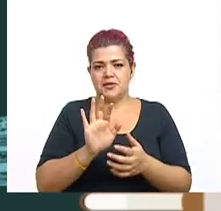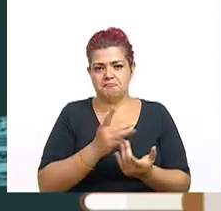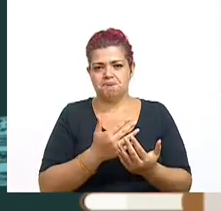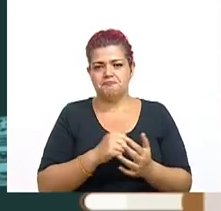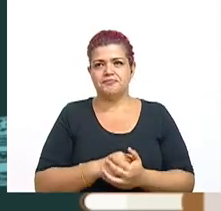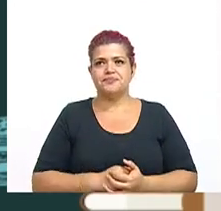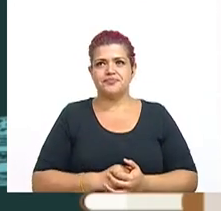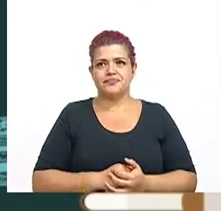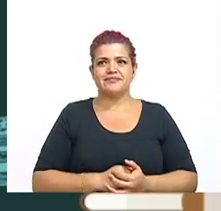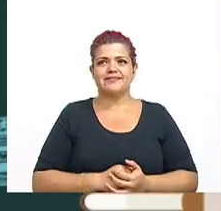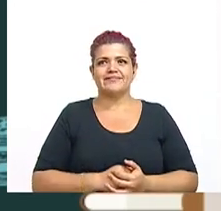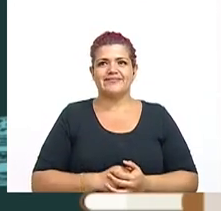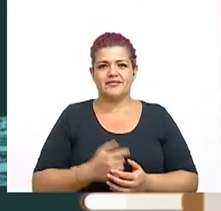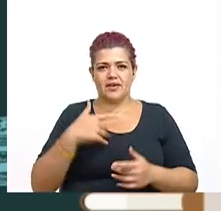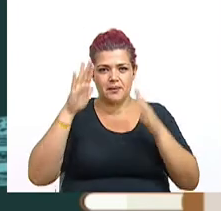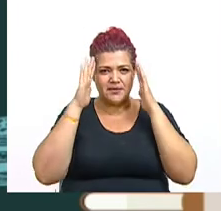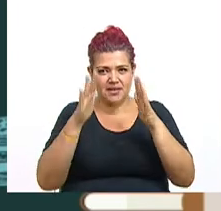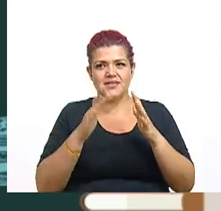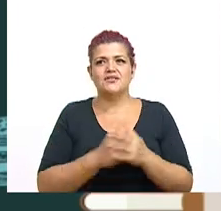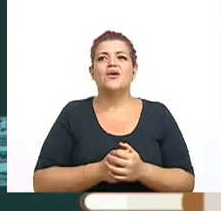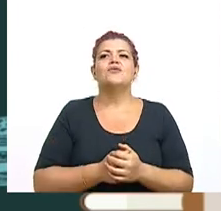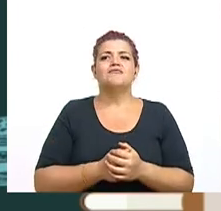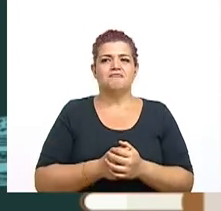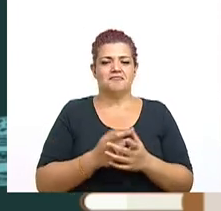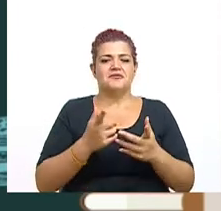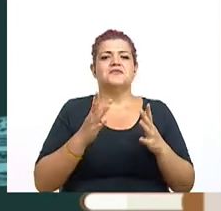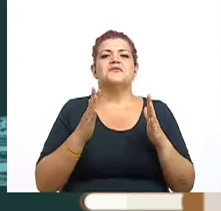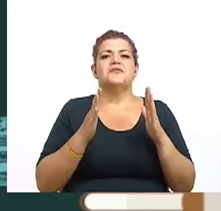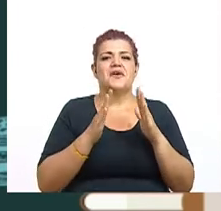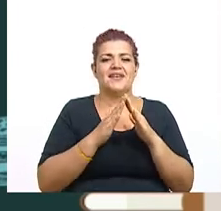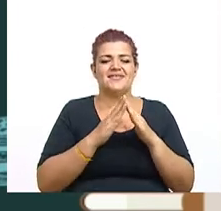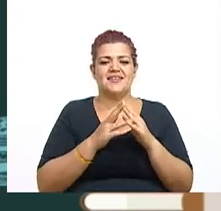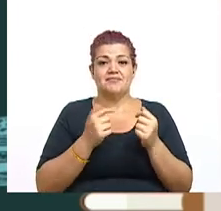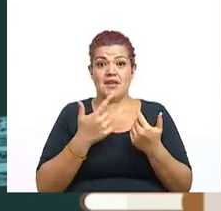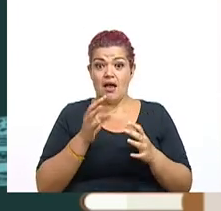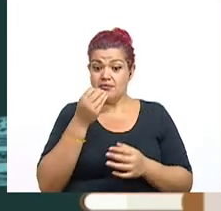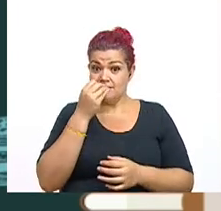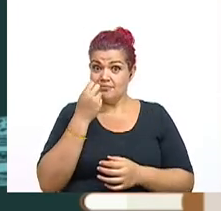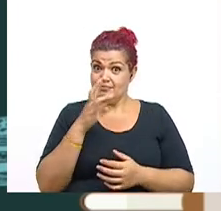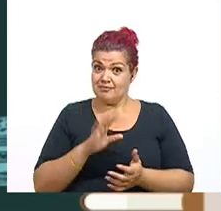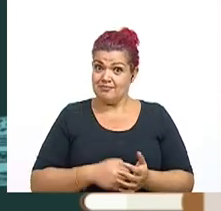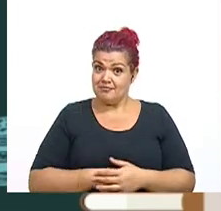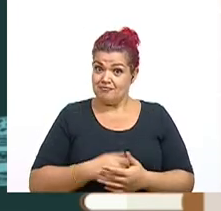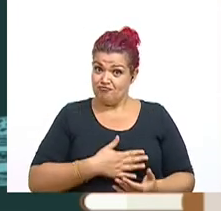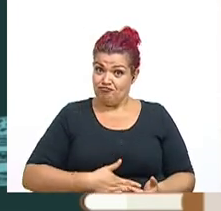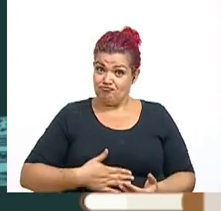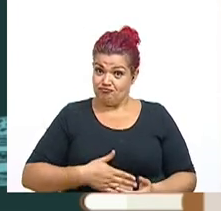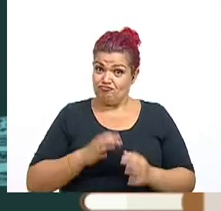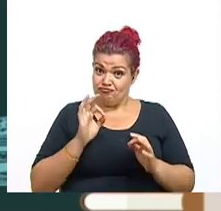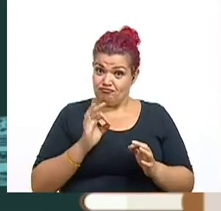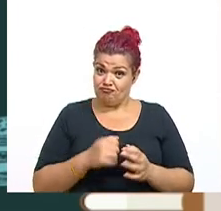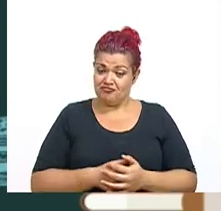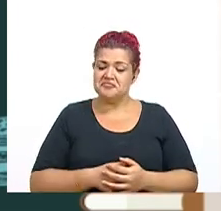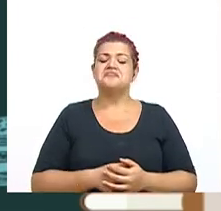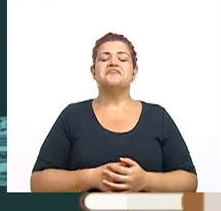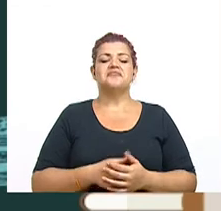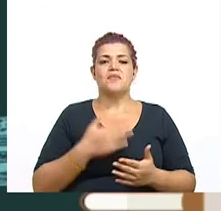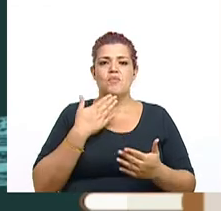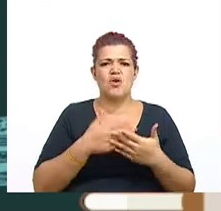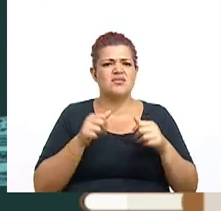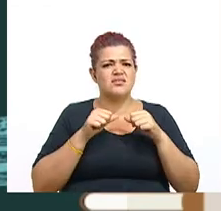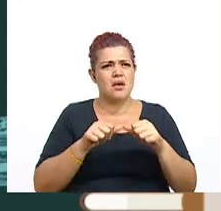¿Qué les parece? Ok, mucha atención ahí en casita. Ajá, ya almorzaron. ¿Qué tal? ¿Cómo estuvo el almuercito por ahí? Qué bueno que siempre